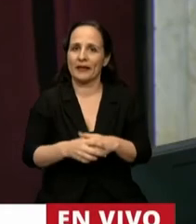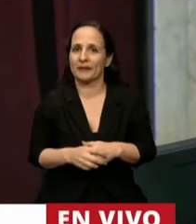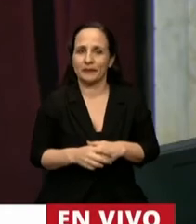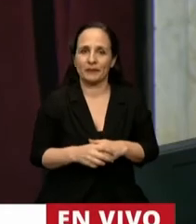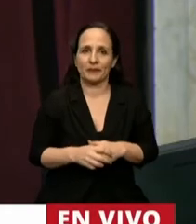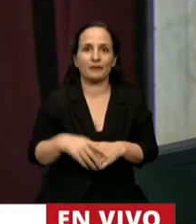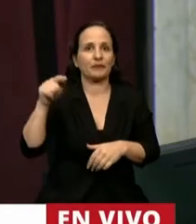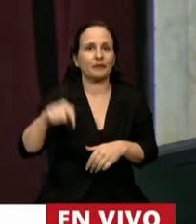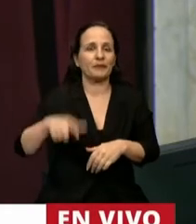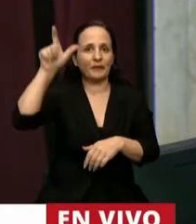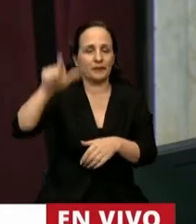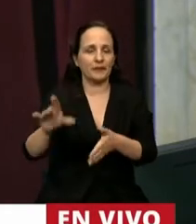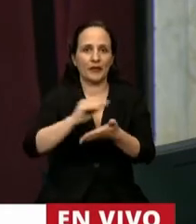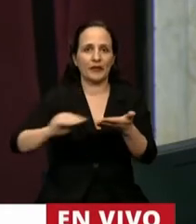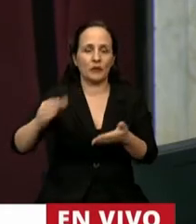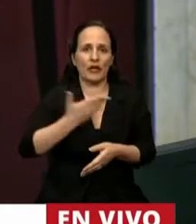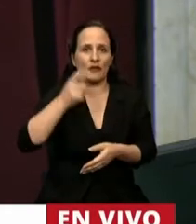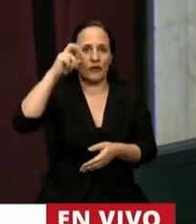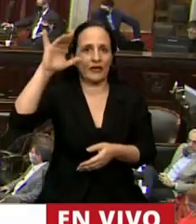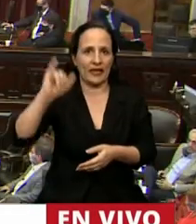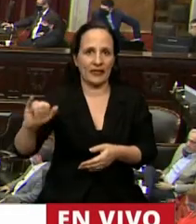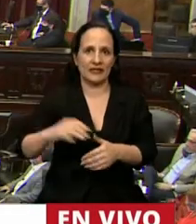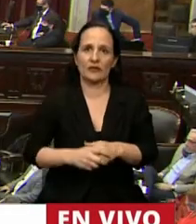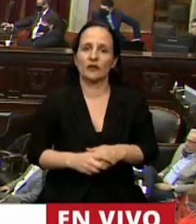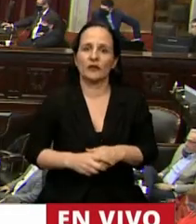En uso de la palabra el diputado Carlos Fernández.